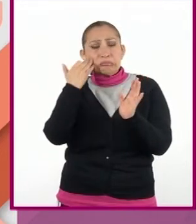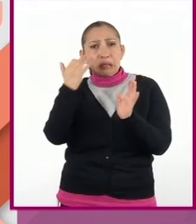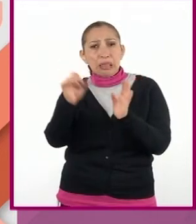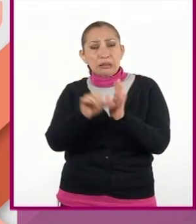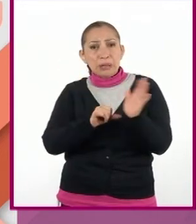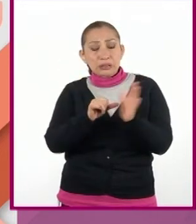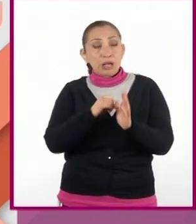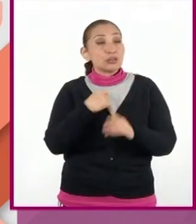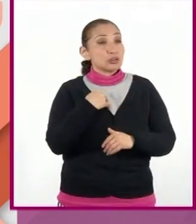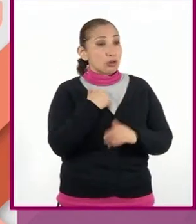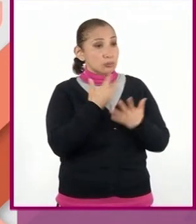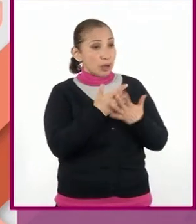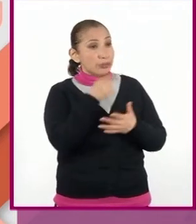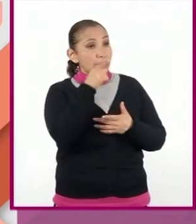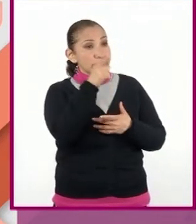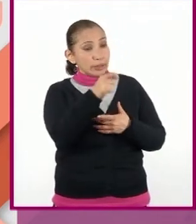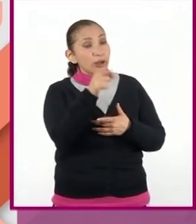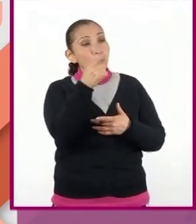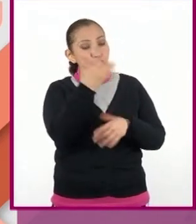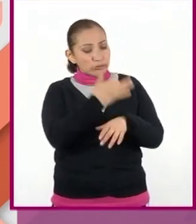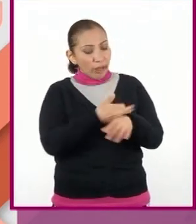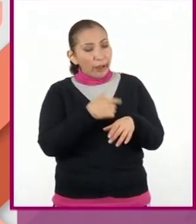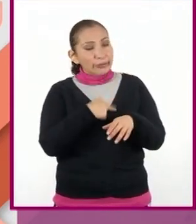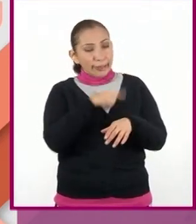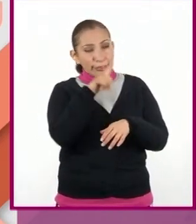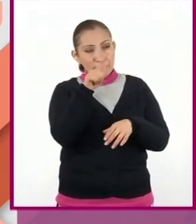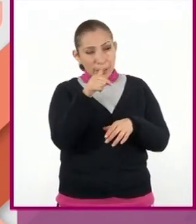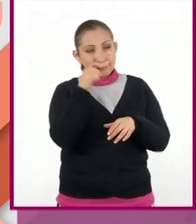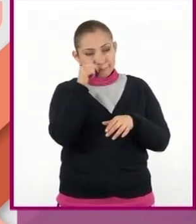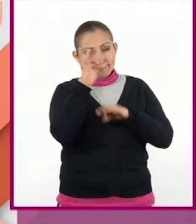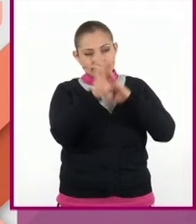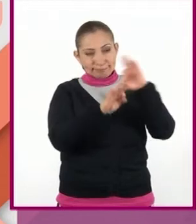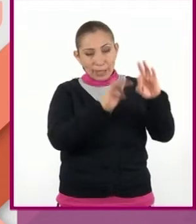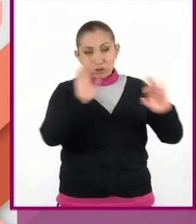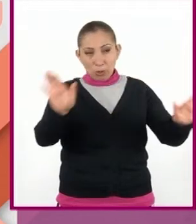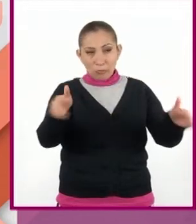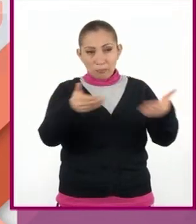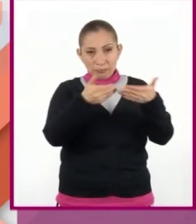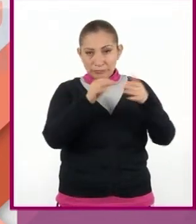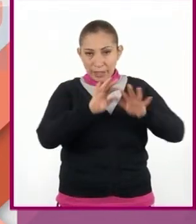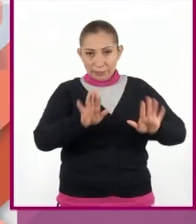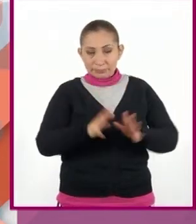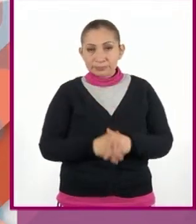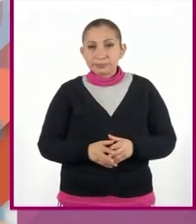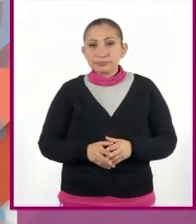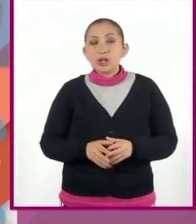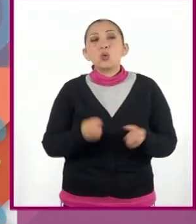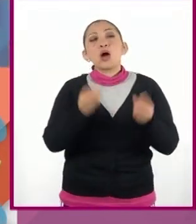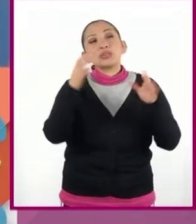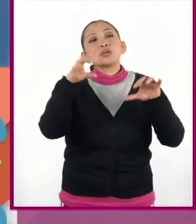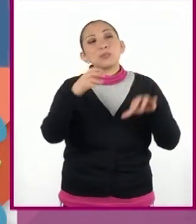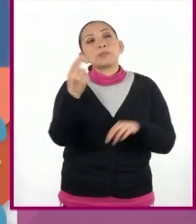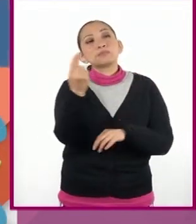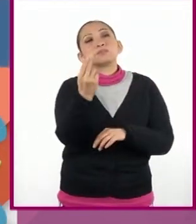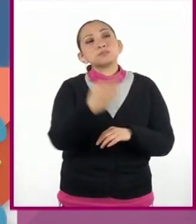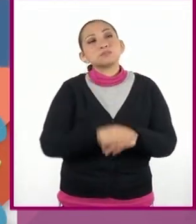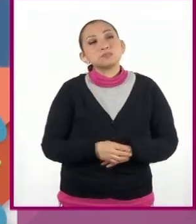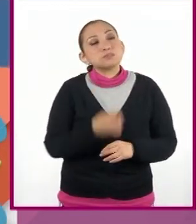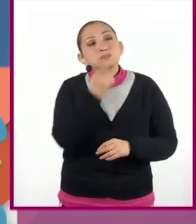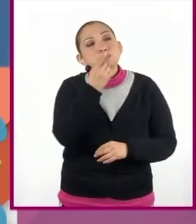estaba esperando. Como ya es tarde, después de atenderlo usted, cerraré. ¿Cuánta lluvia necesita?